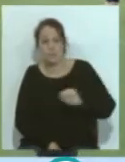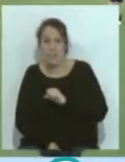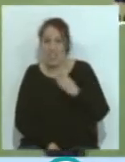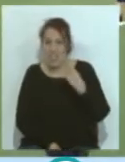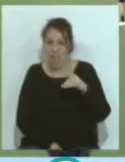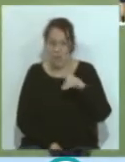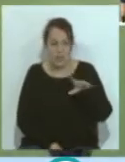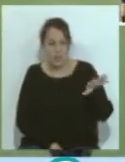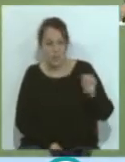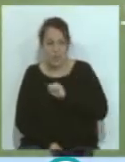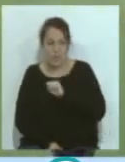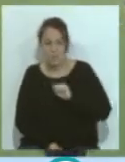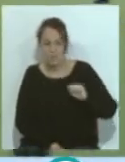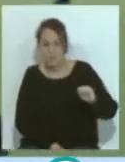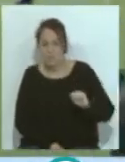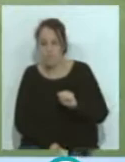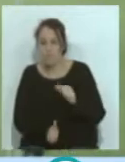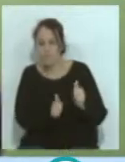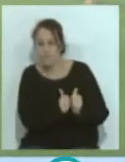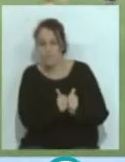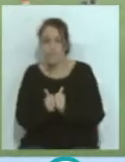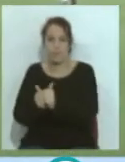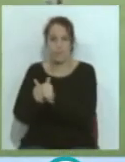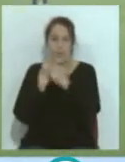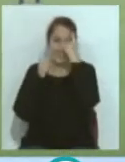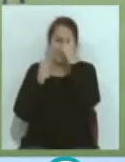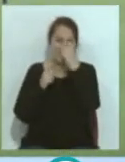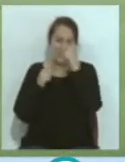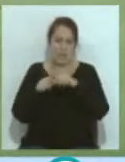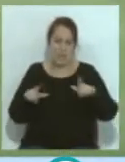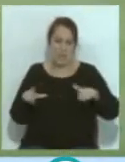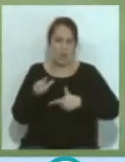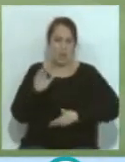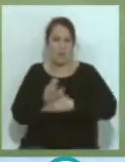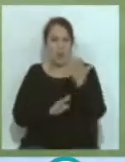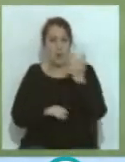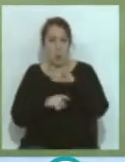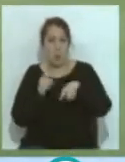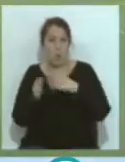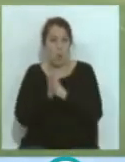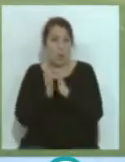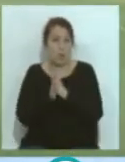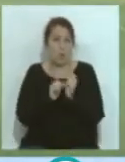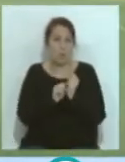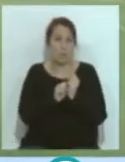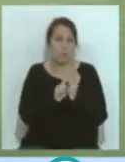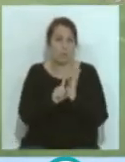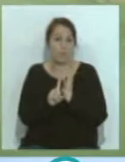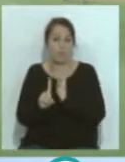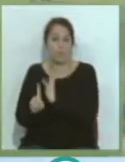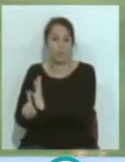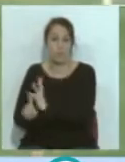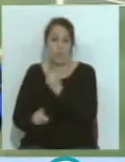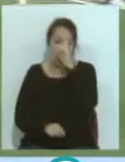y llevárselo e intentar salir del terreno de juego que después siguen sus compañeros, no sé si le habrán